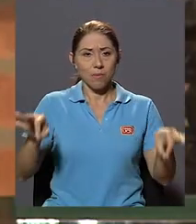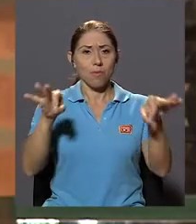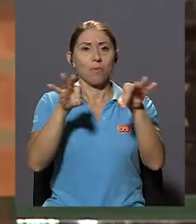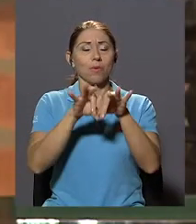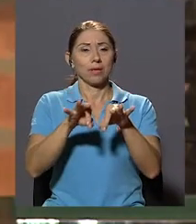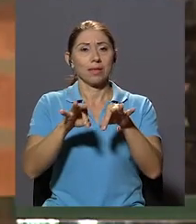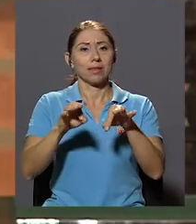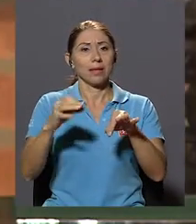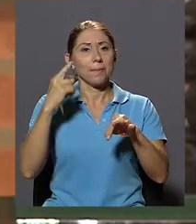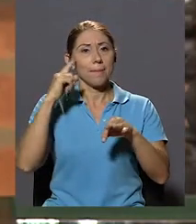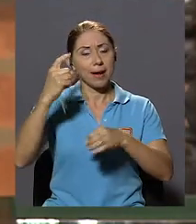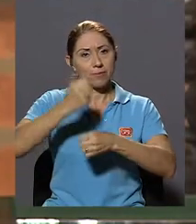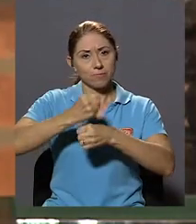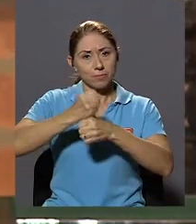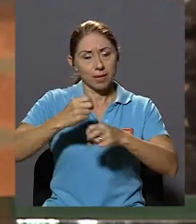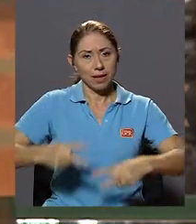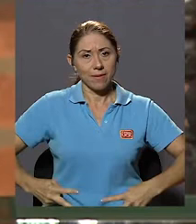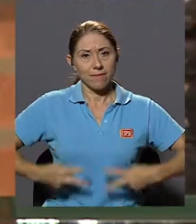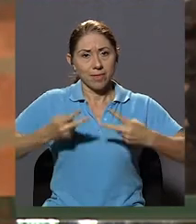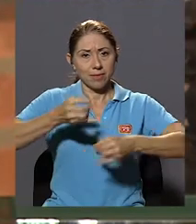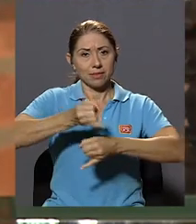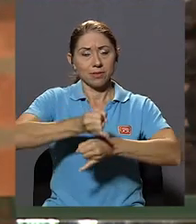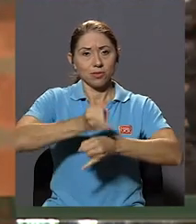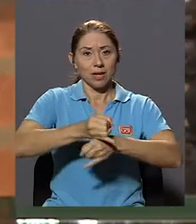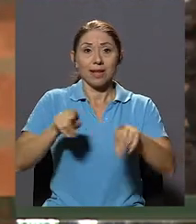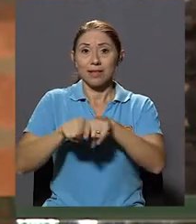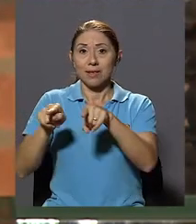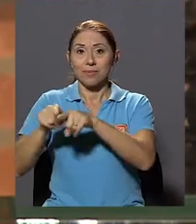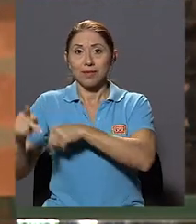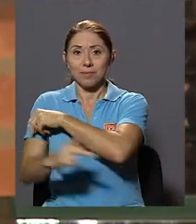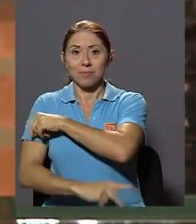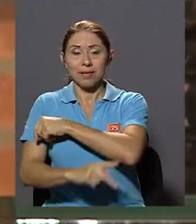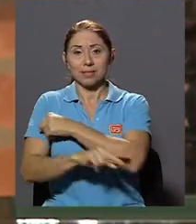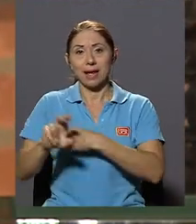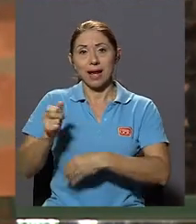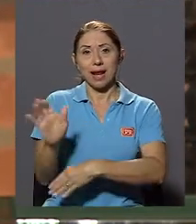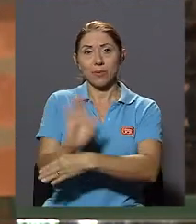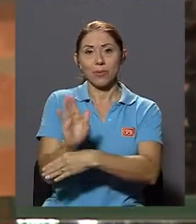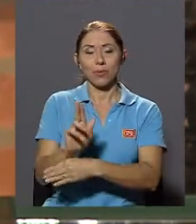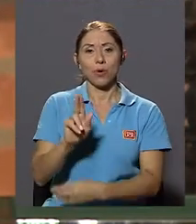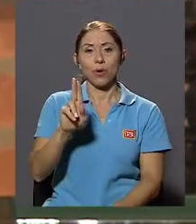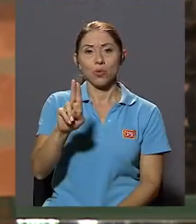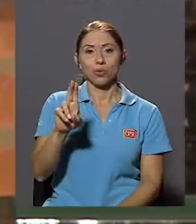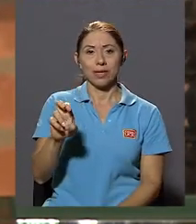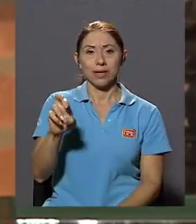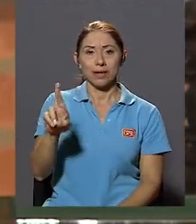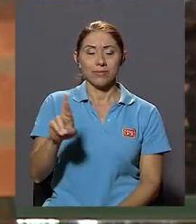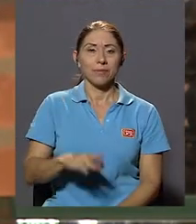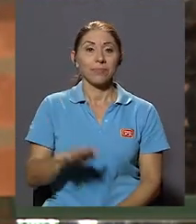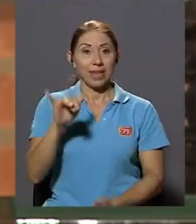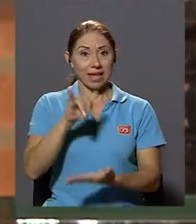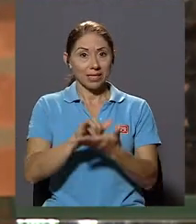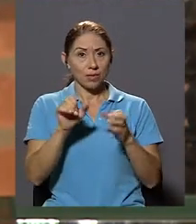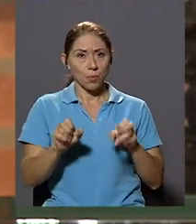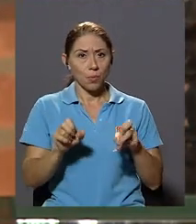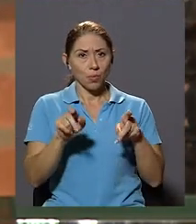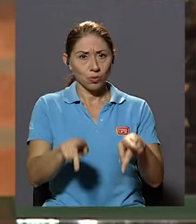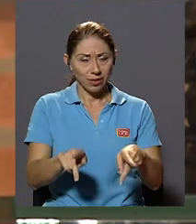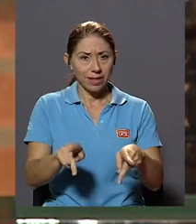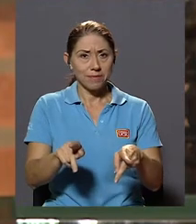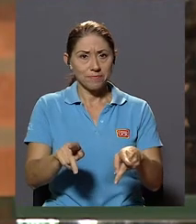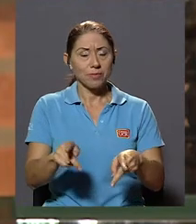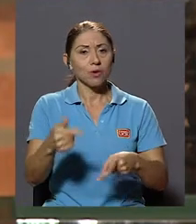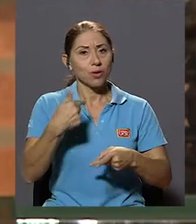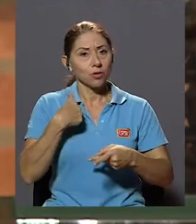importante para la vida institucional y para la vida del país El canal UCR En esta oportunidad al